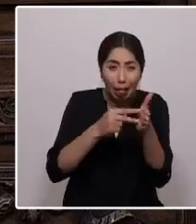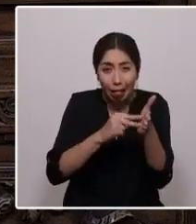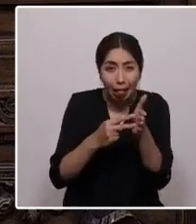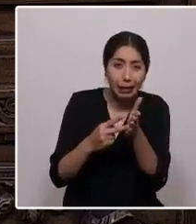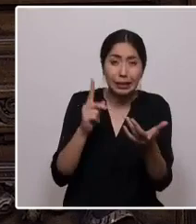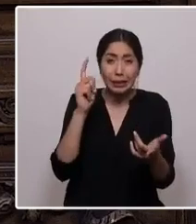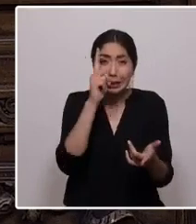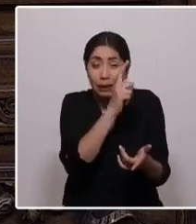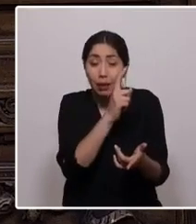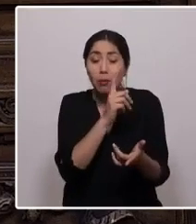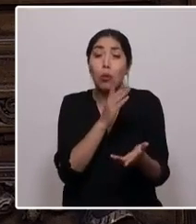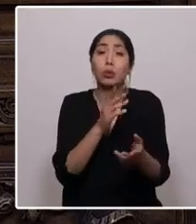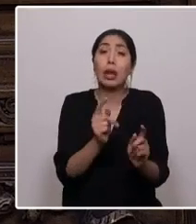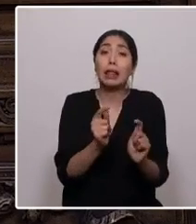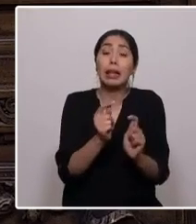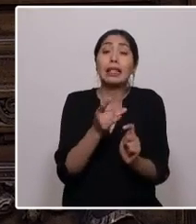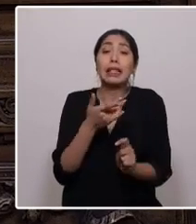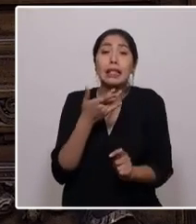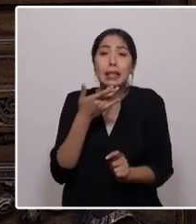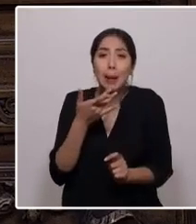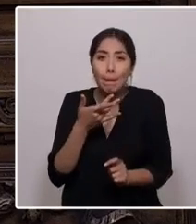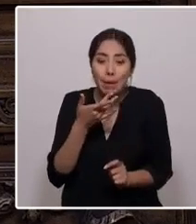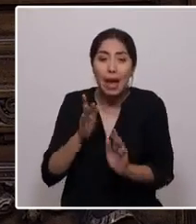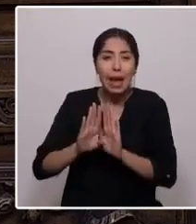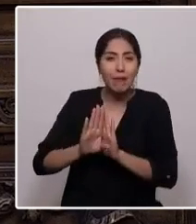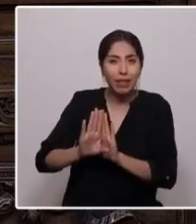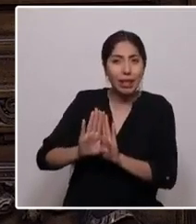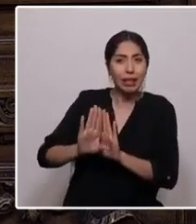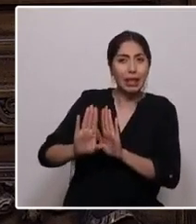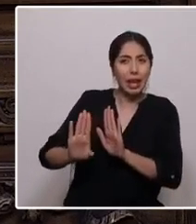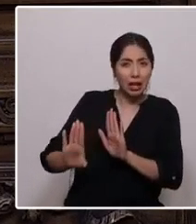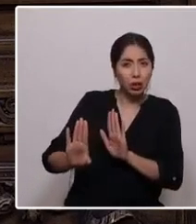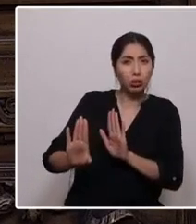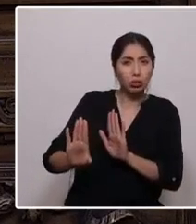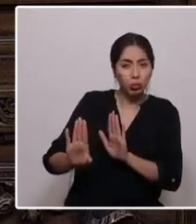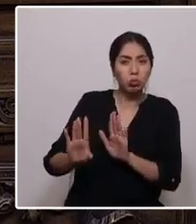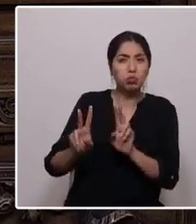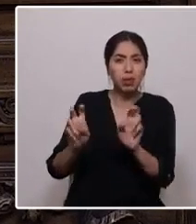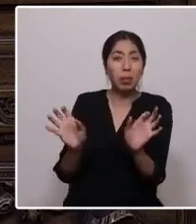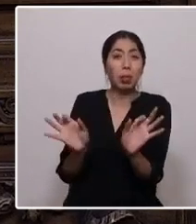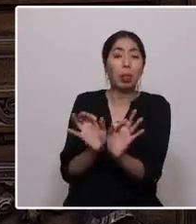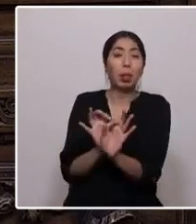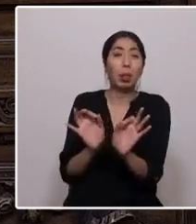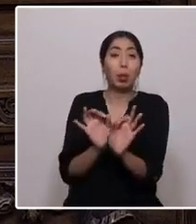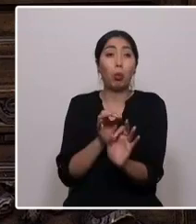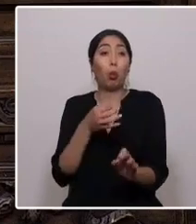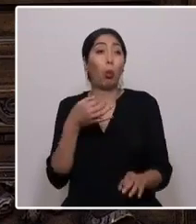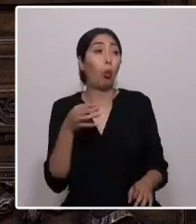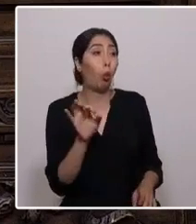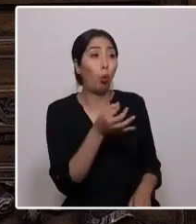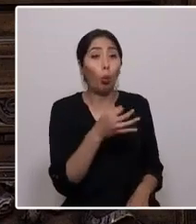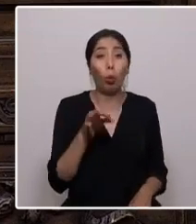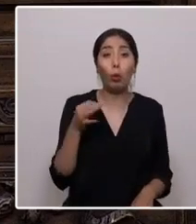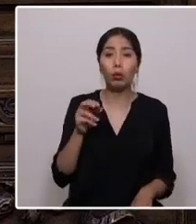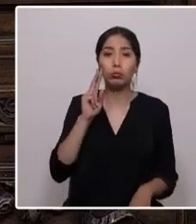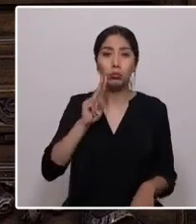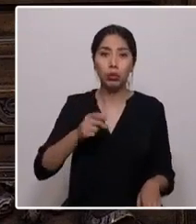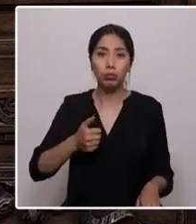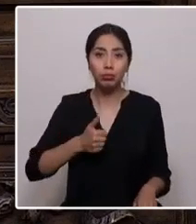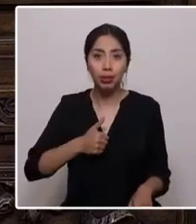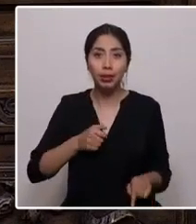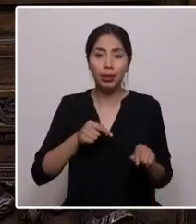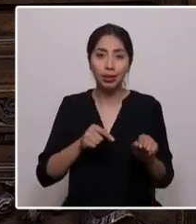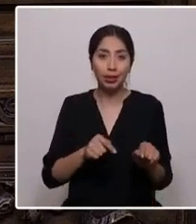procesos sociales, evitando la tentación de explicaciones grandilocuentes pero superficiales que favorecen